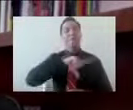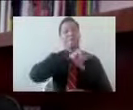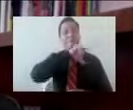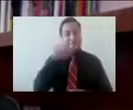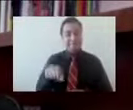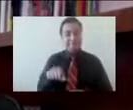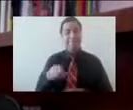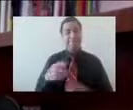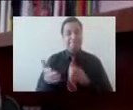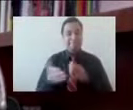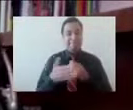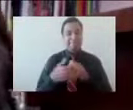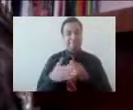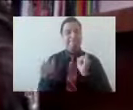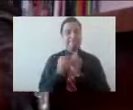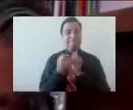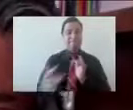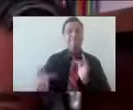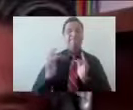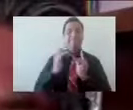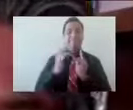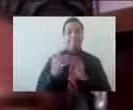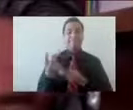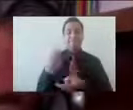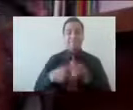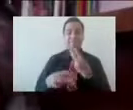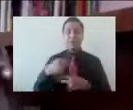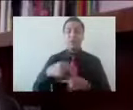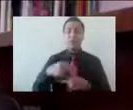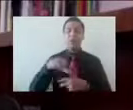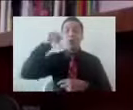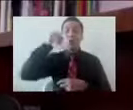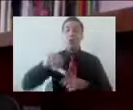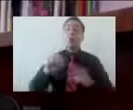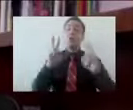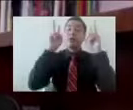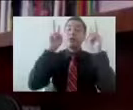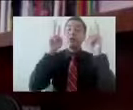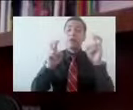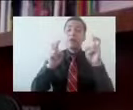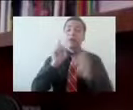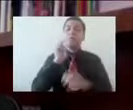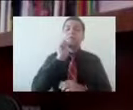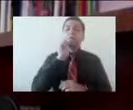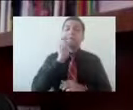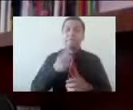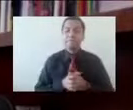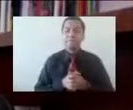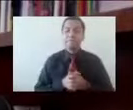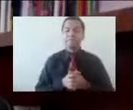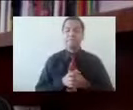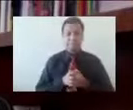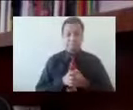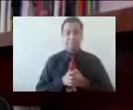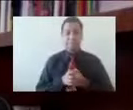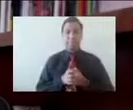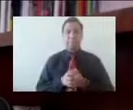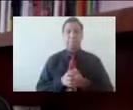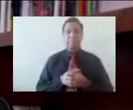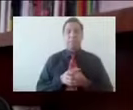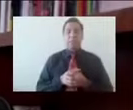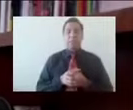La plática, el tema del día de hoy que la maestra Robelo nos va a presentar es el del mundo